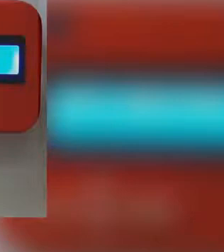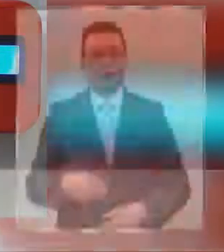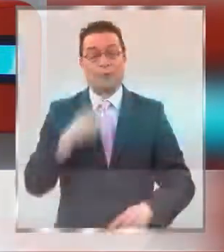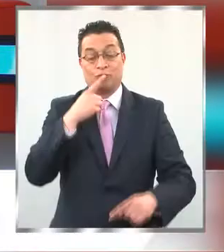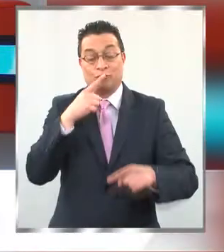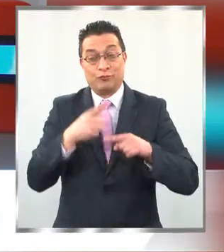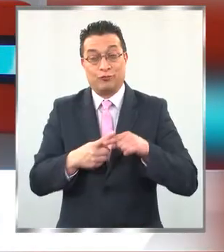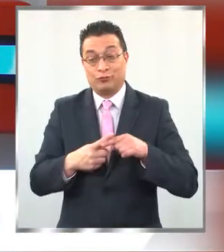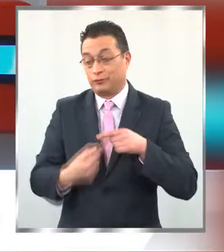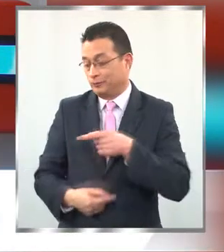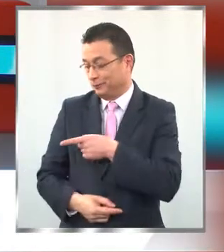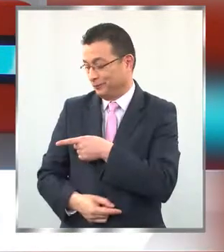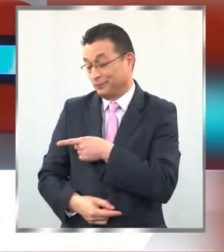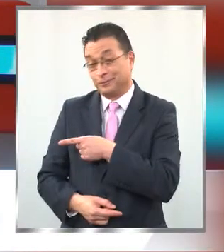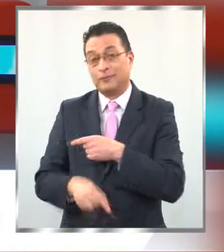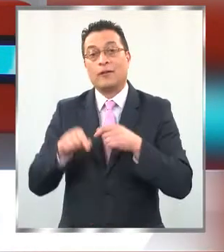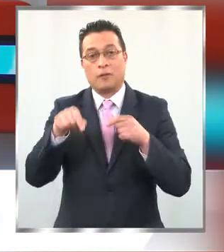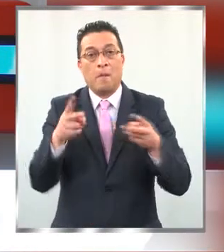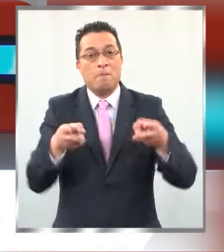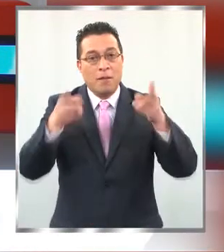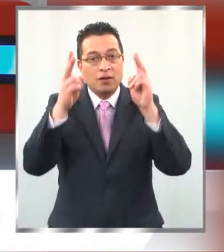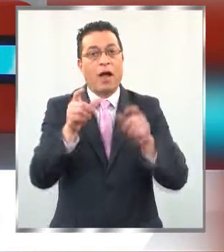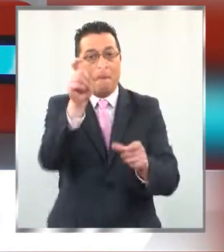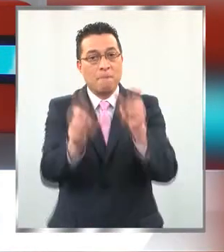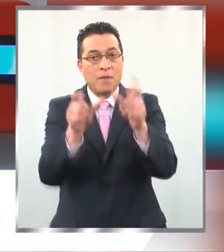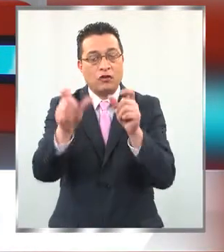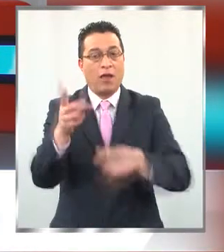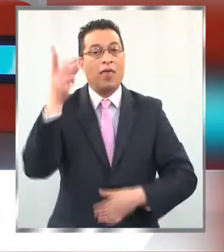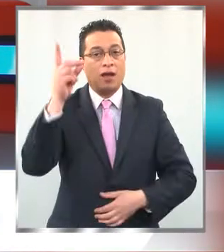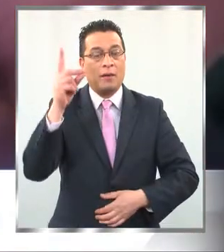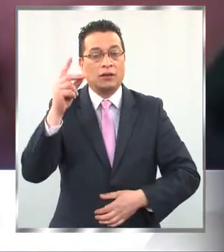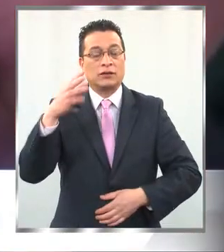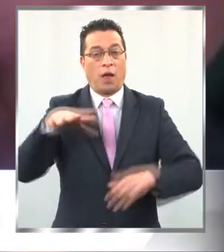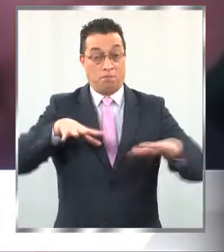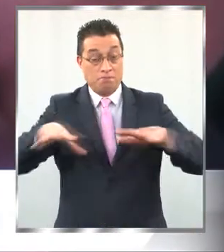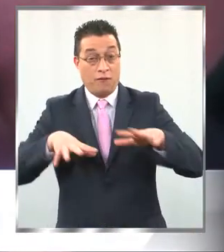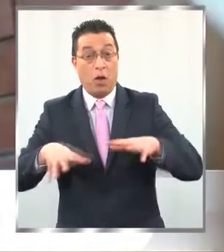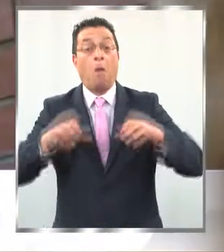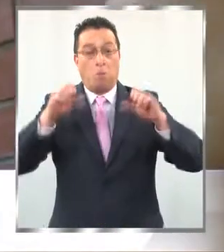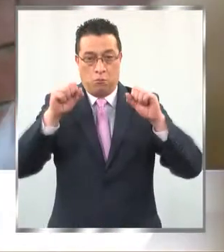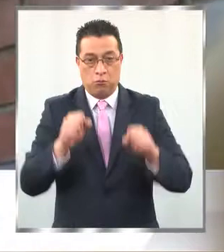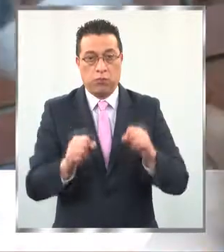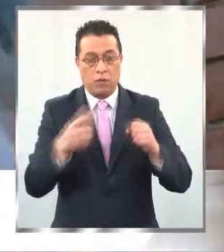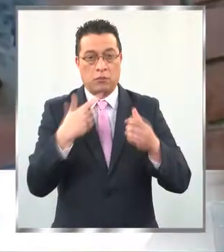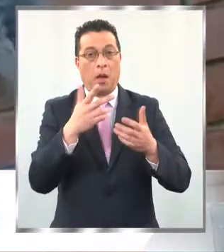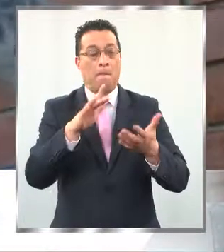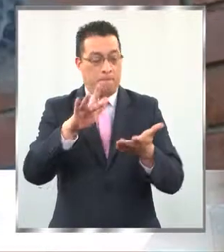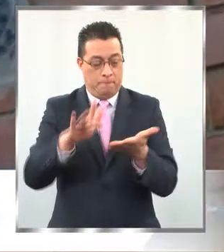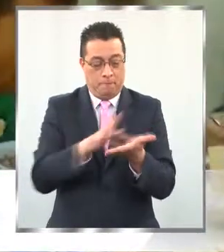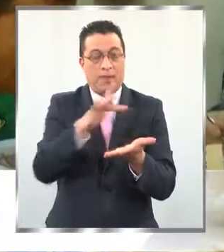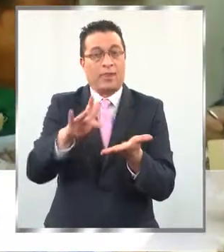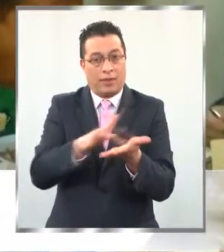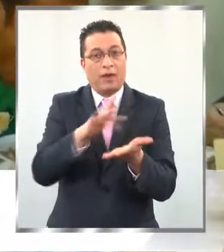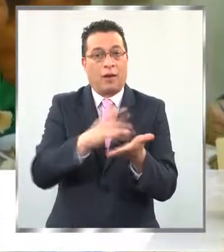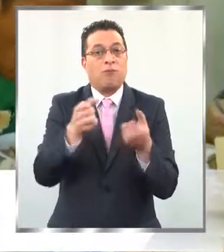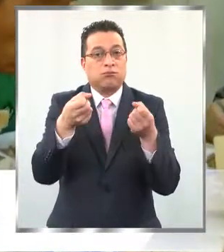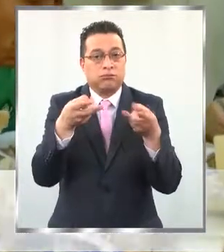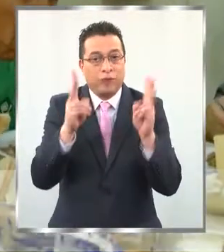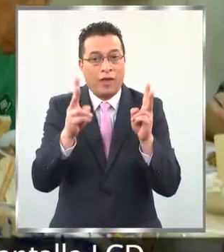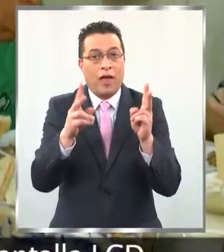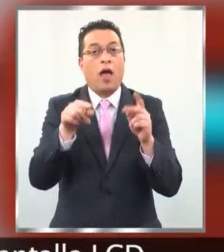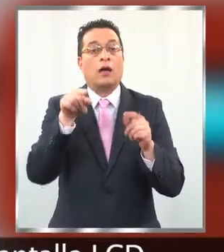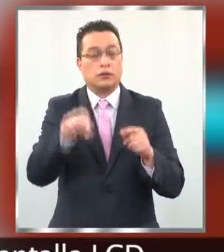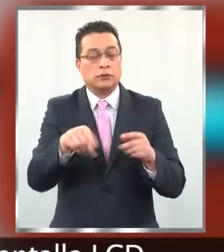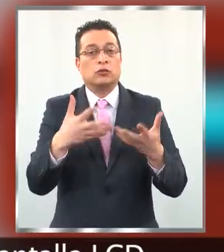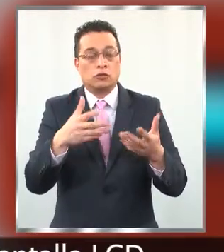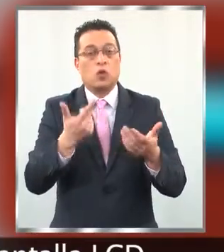Se llama Mobility Launcher y permite que las personas con discapacidad motriz puedan utilizar las pantallas táctiles.